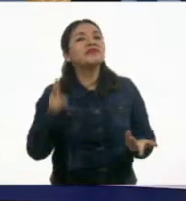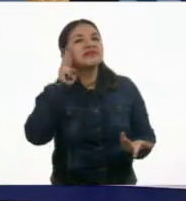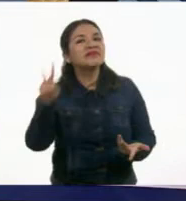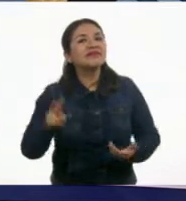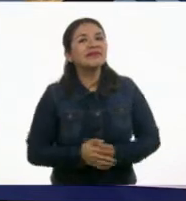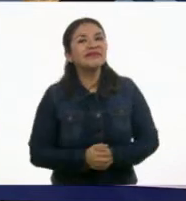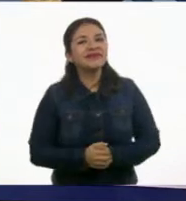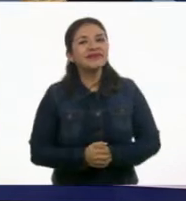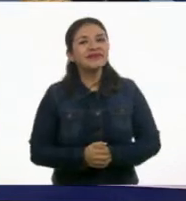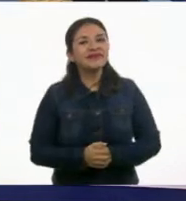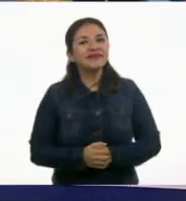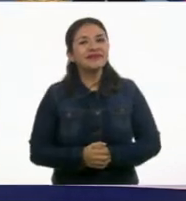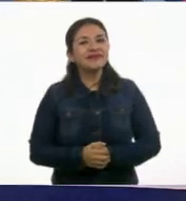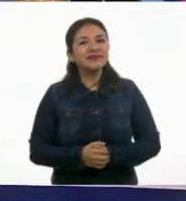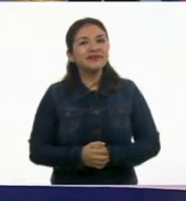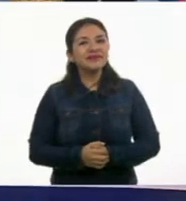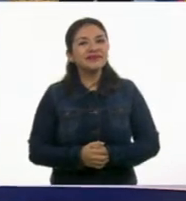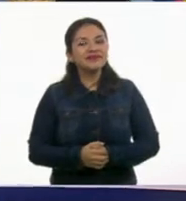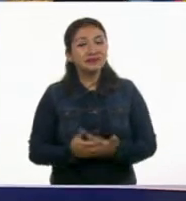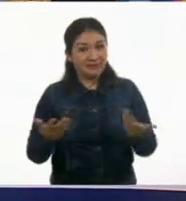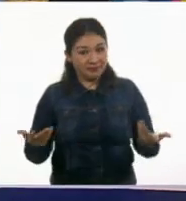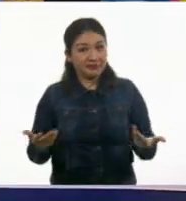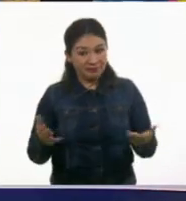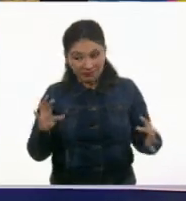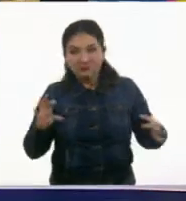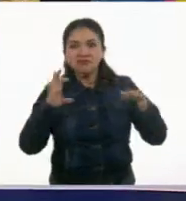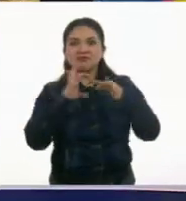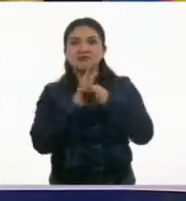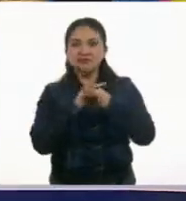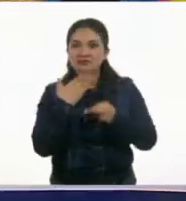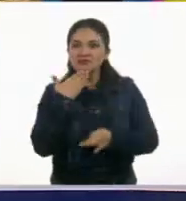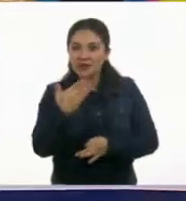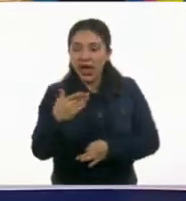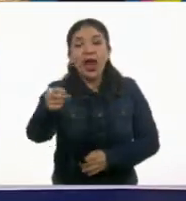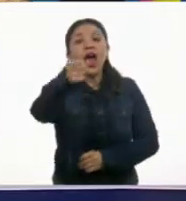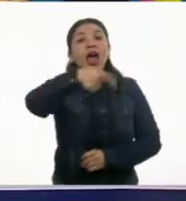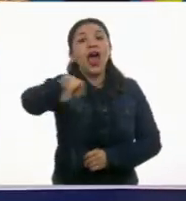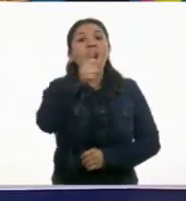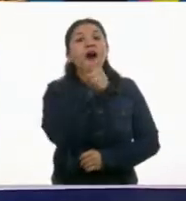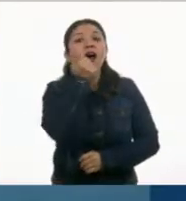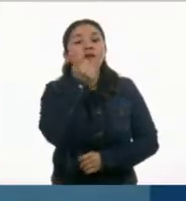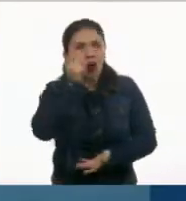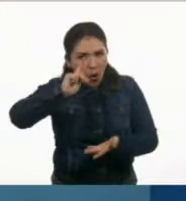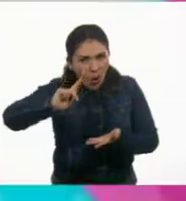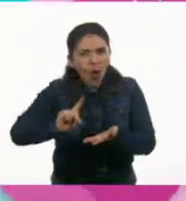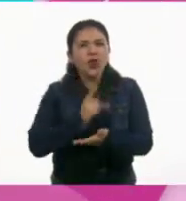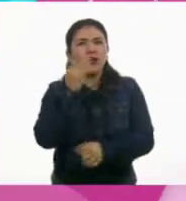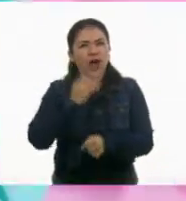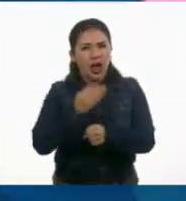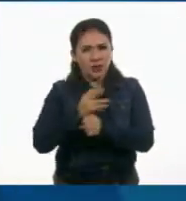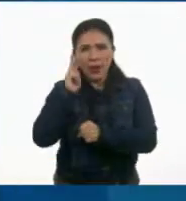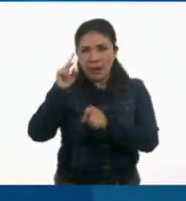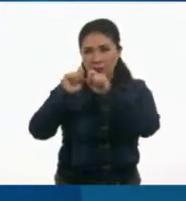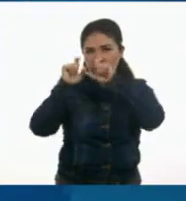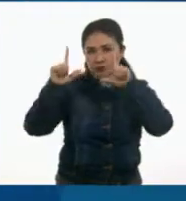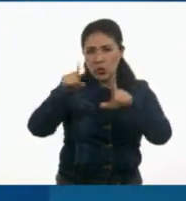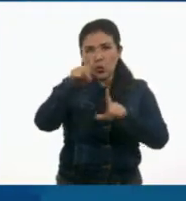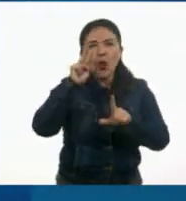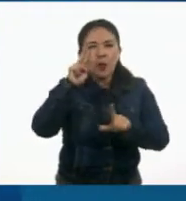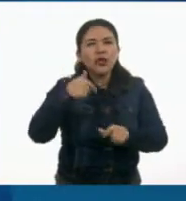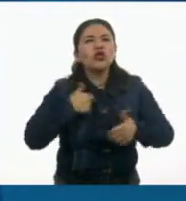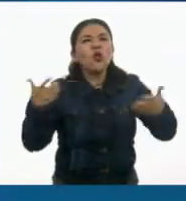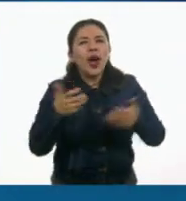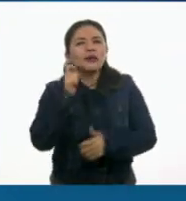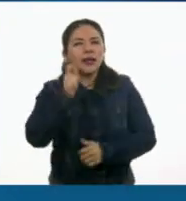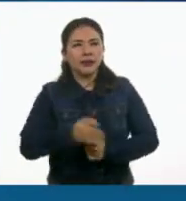de son expiré. Muy coherente. Y estudiantes en casa, vamos a repetir el ejercicio en pantalla. Ustedes vean lo que